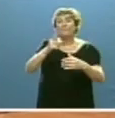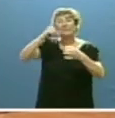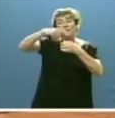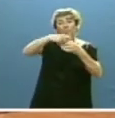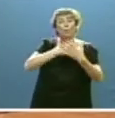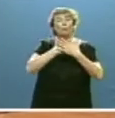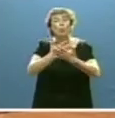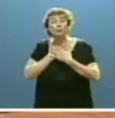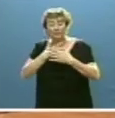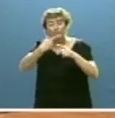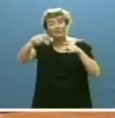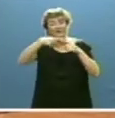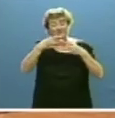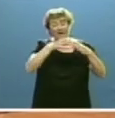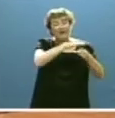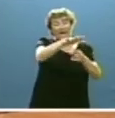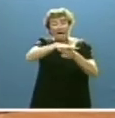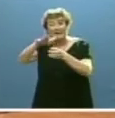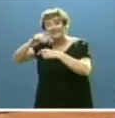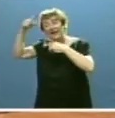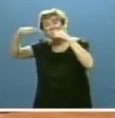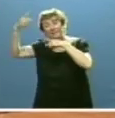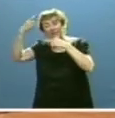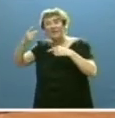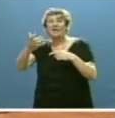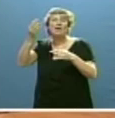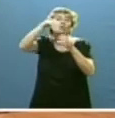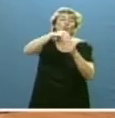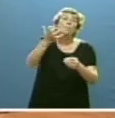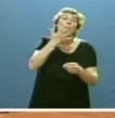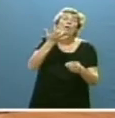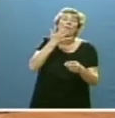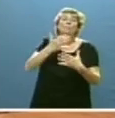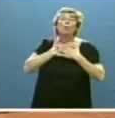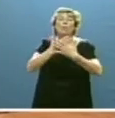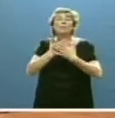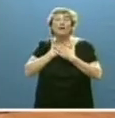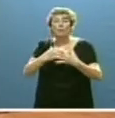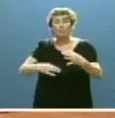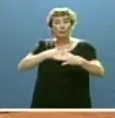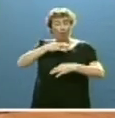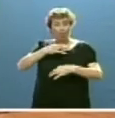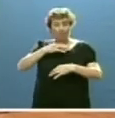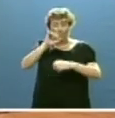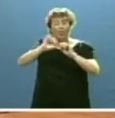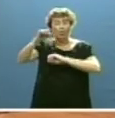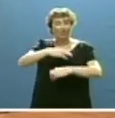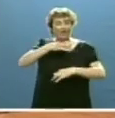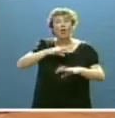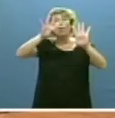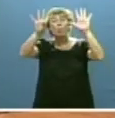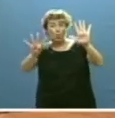en las diferentes áreas de actividad, incluyendo, por ejemplo, el voluntariado de protección civil y nueve, finalmente,